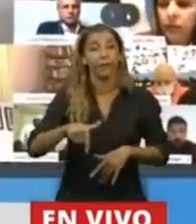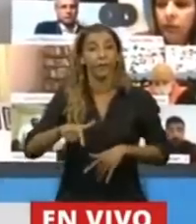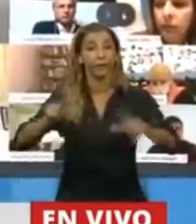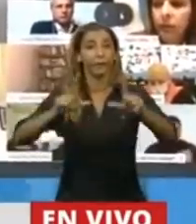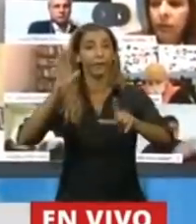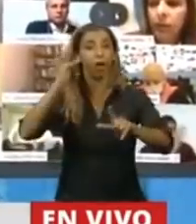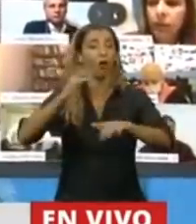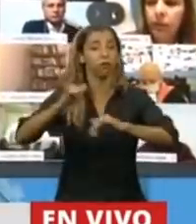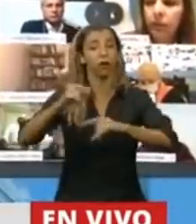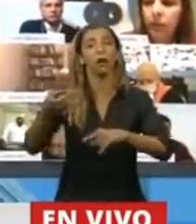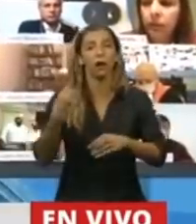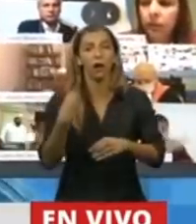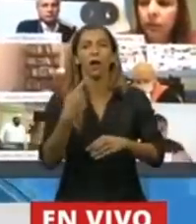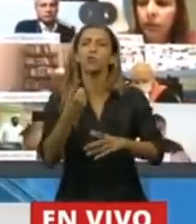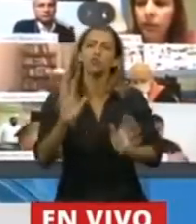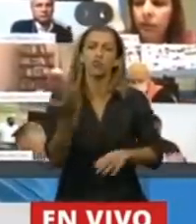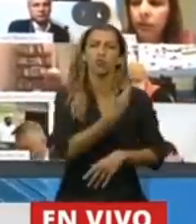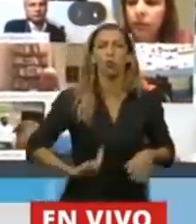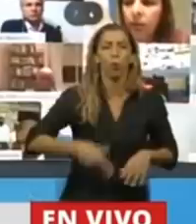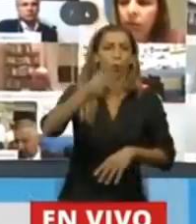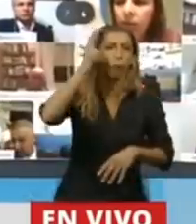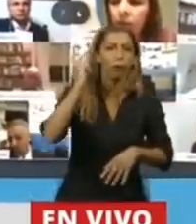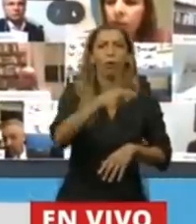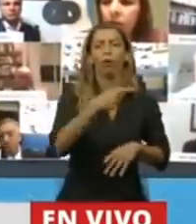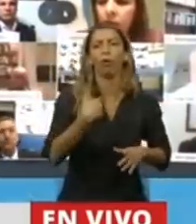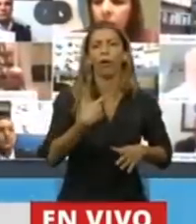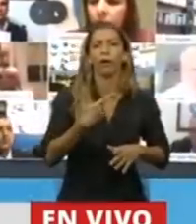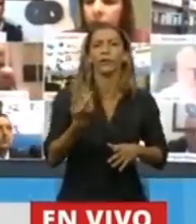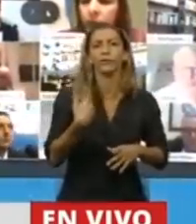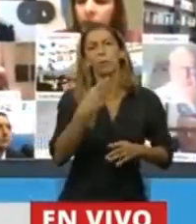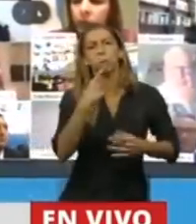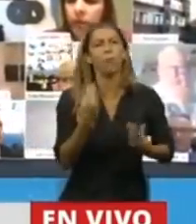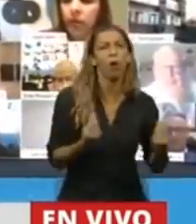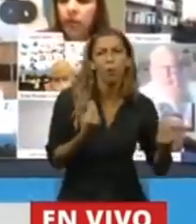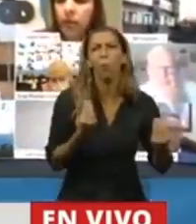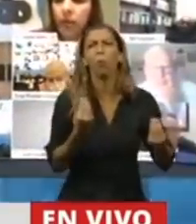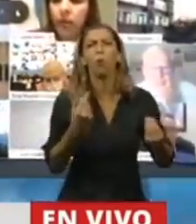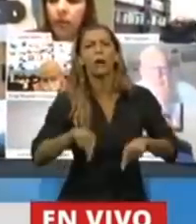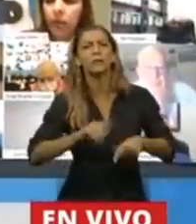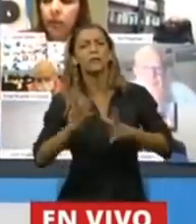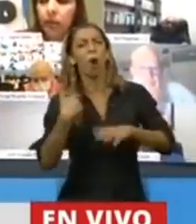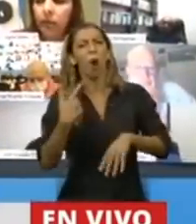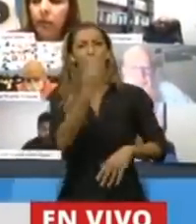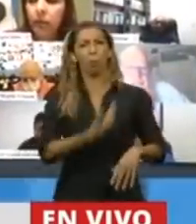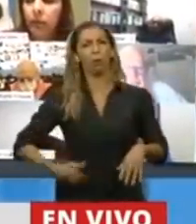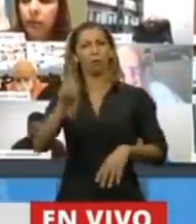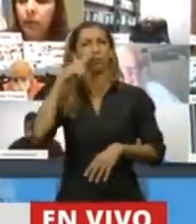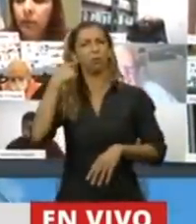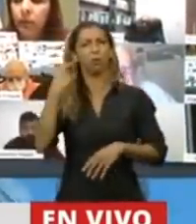coronavirus, el gobierno de Chile cuestionó el triunfalismo de los gráficos que mostró Alberto Fernández.